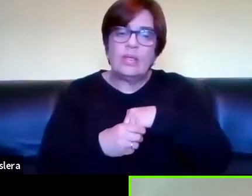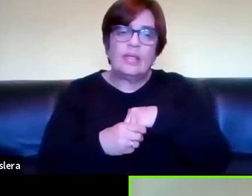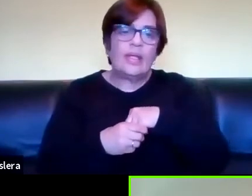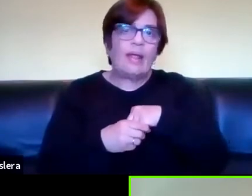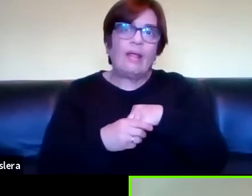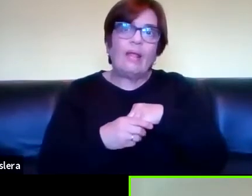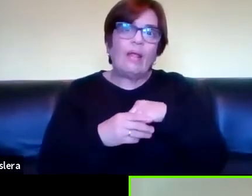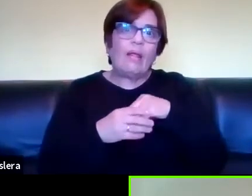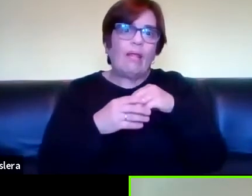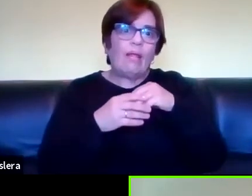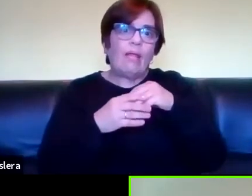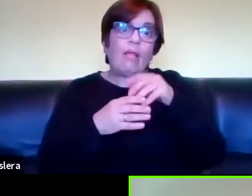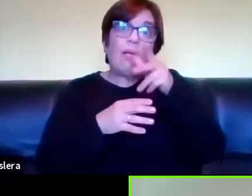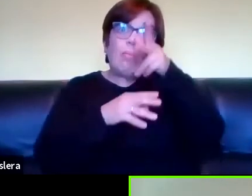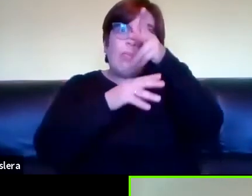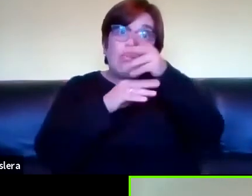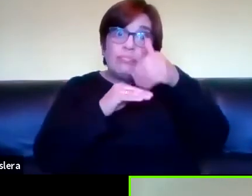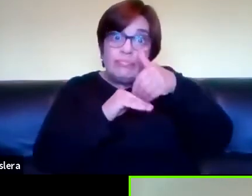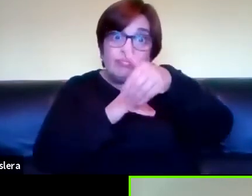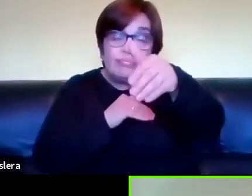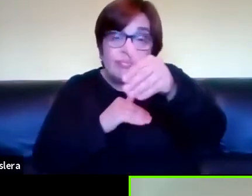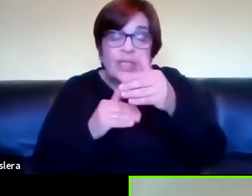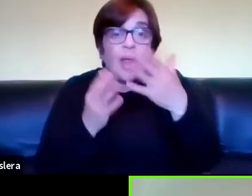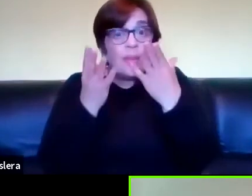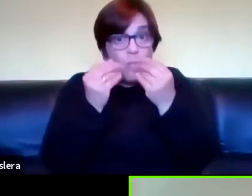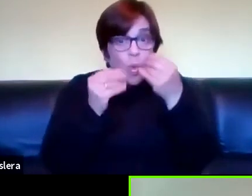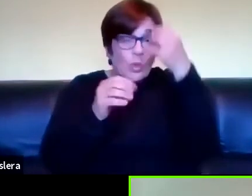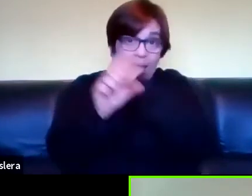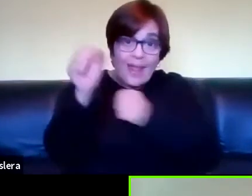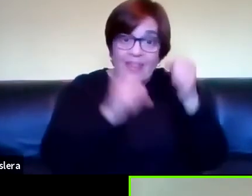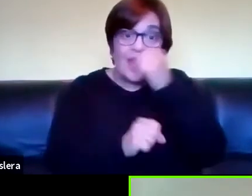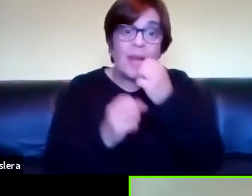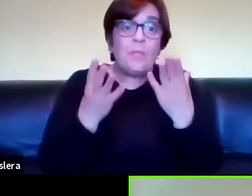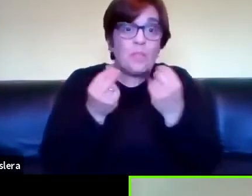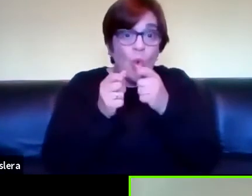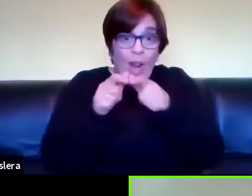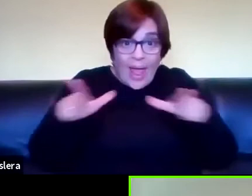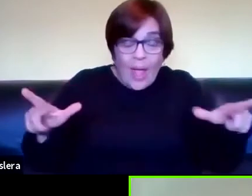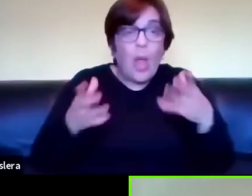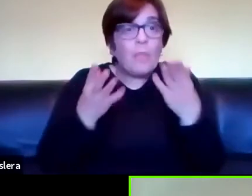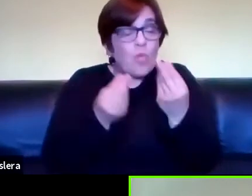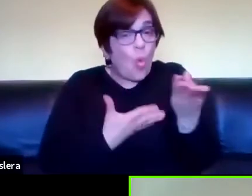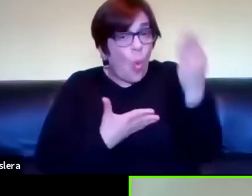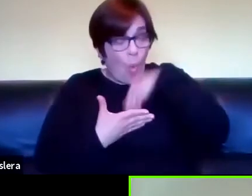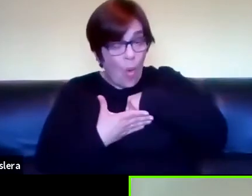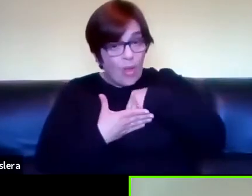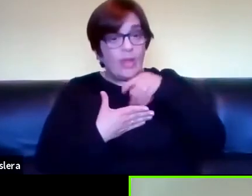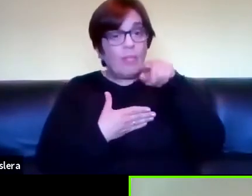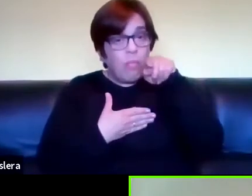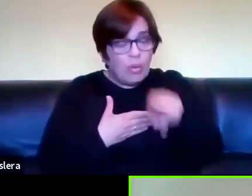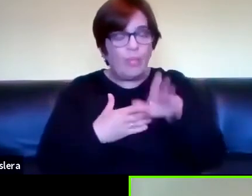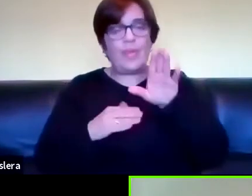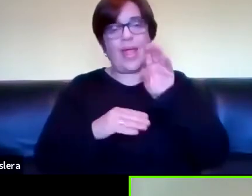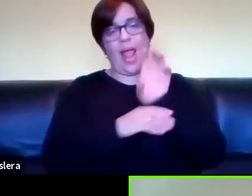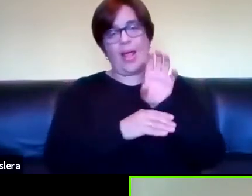textualidad diferida pluritecnológica pluriletal y plurilingüe en nuestros contextos sáulicos